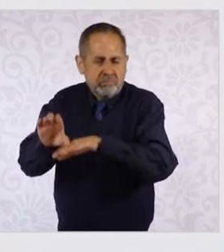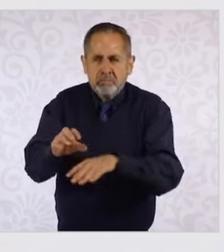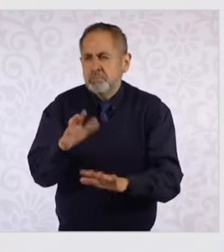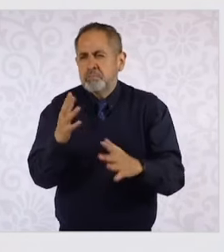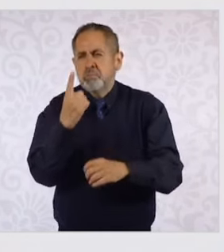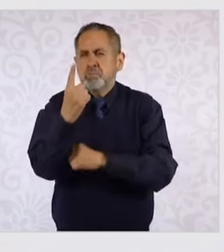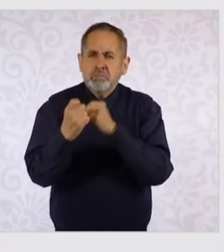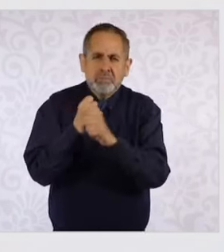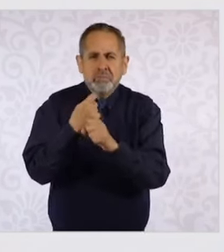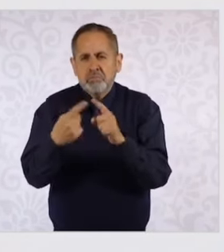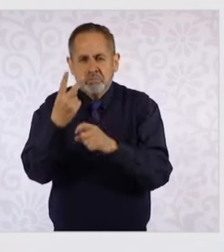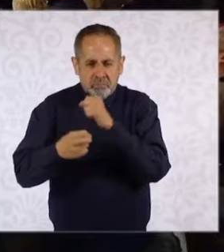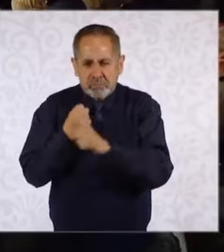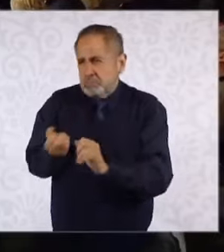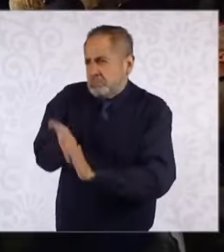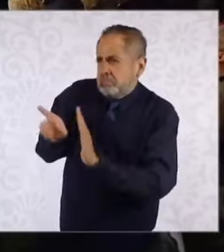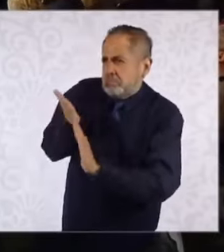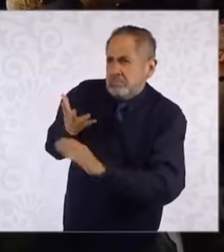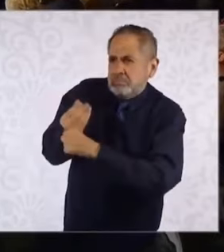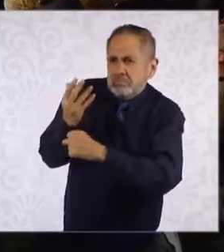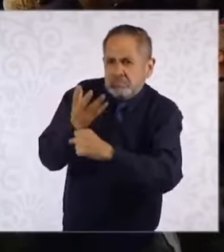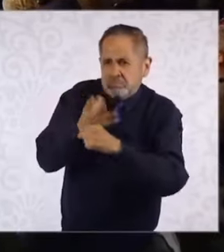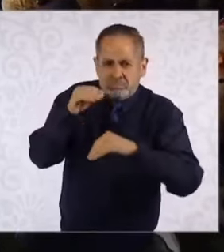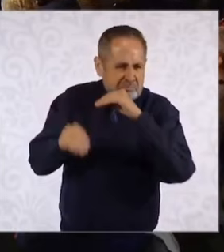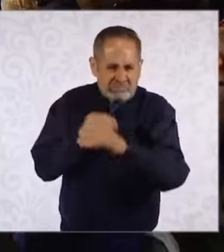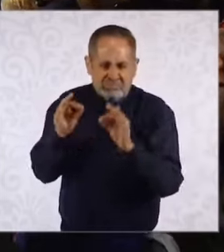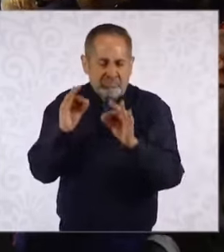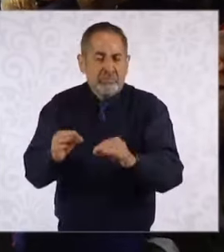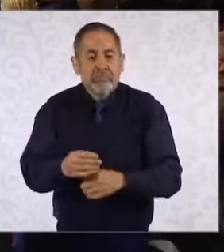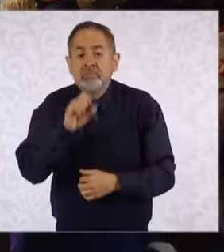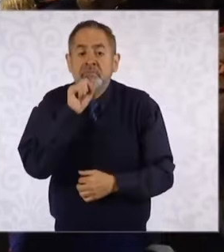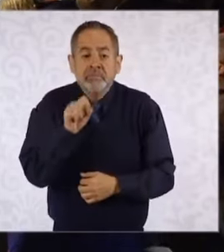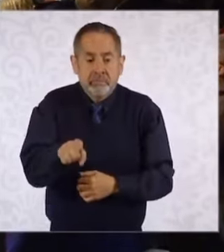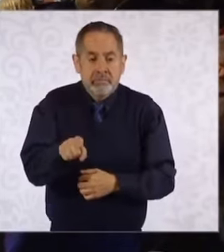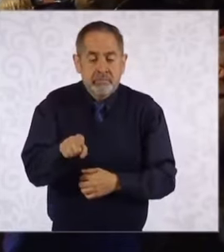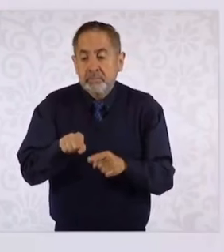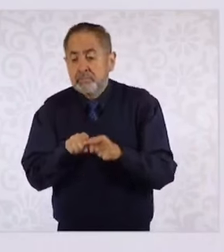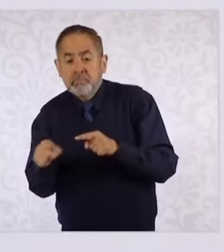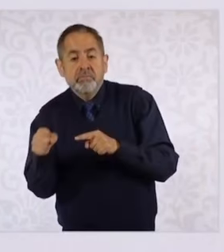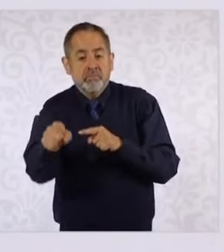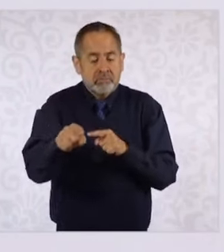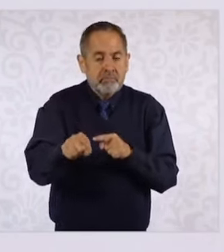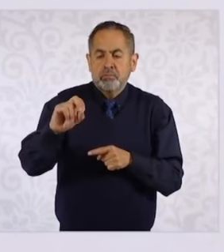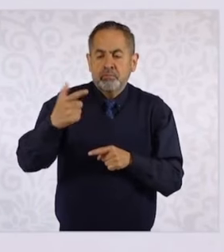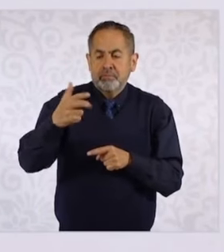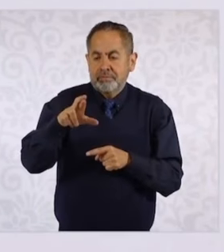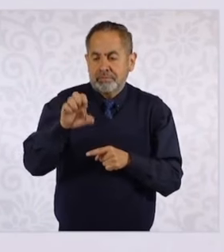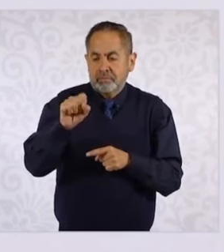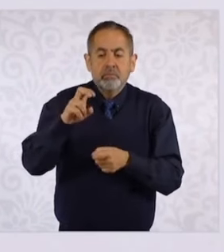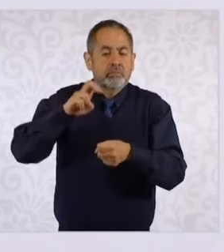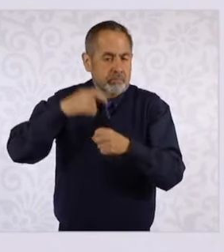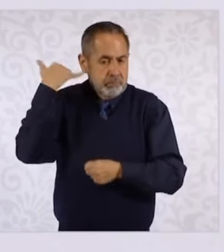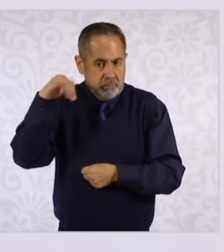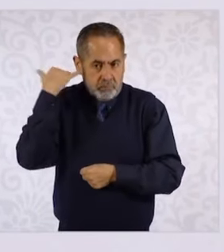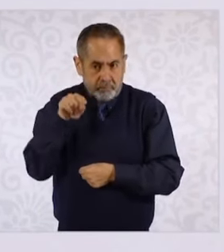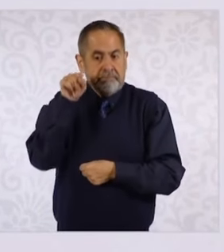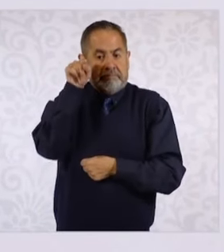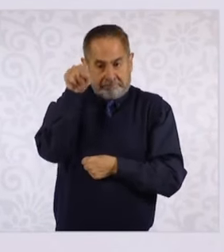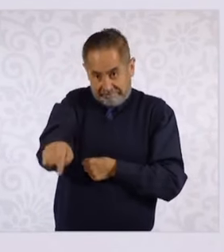y además es la liga Puerto Progreso en Yucatán. Además este